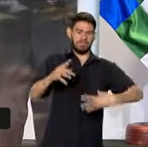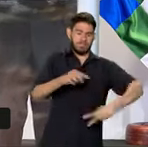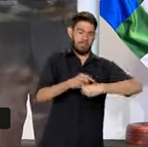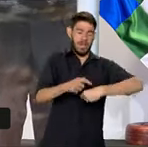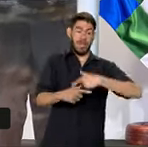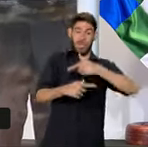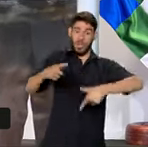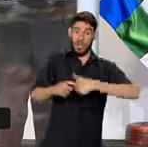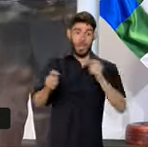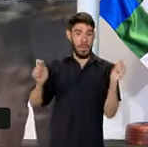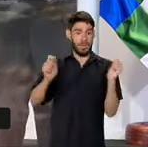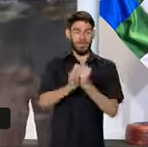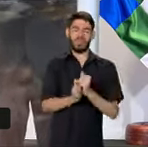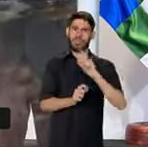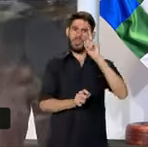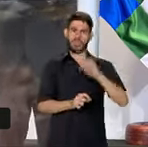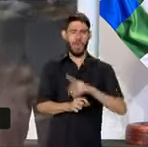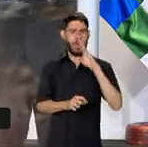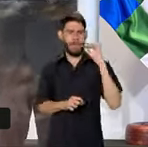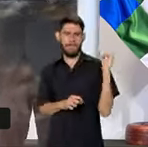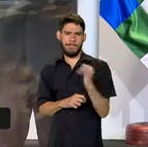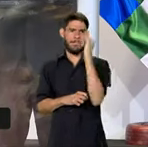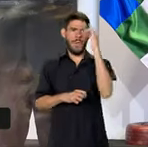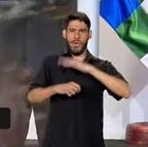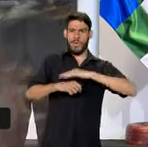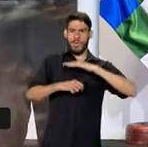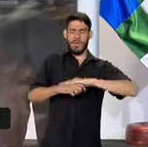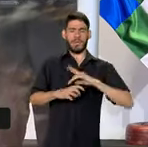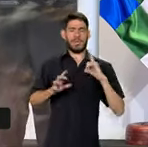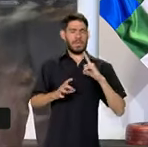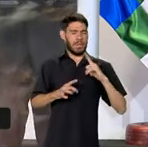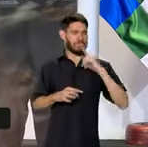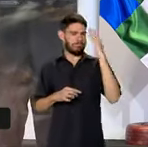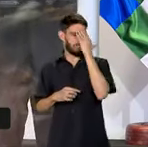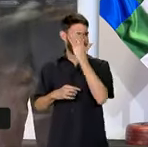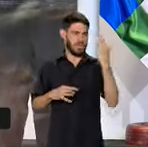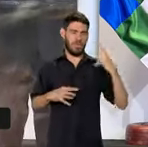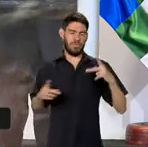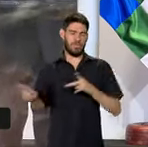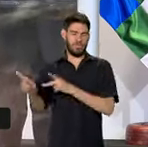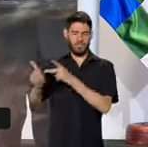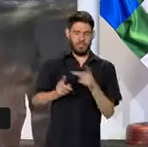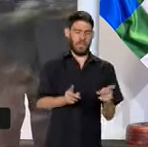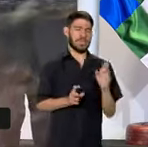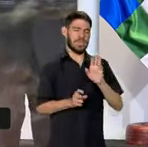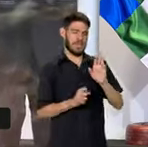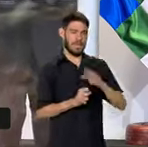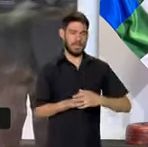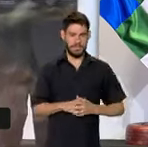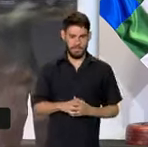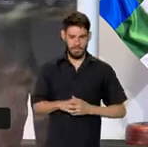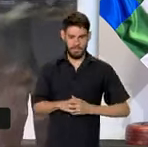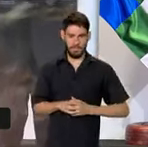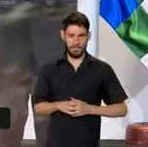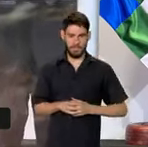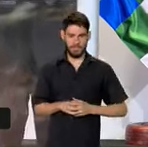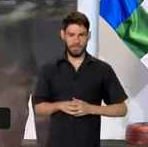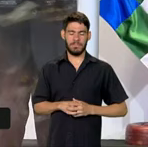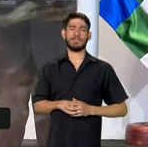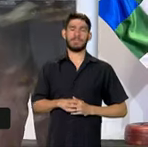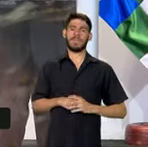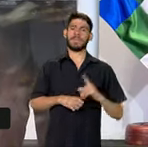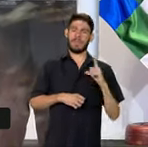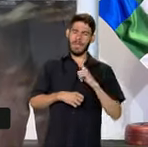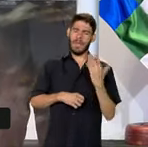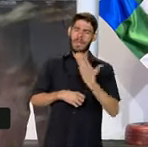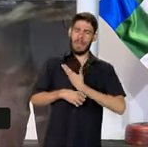trabajo conjunto, que es una gran arma que tenemos, estamos muy gratos por su visita, compañero Lula. Aquí el señor tiene